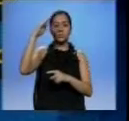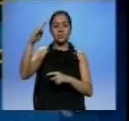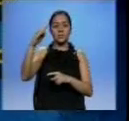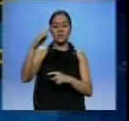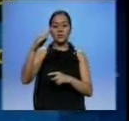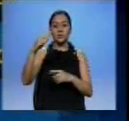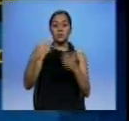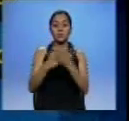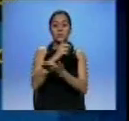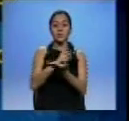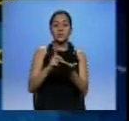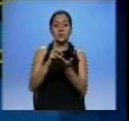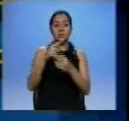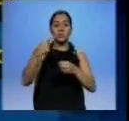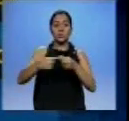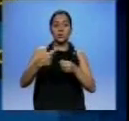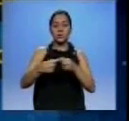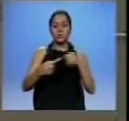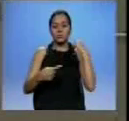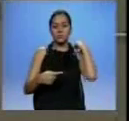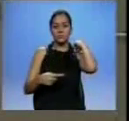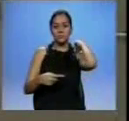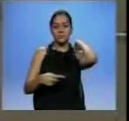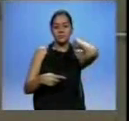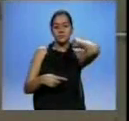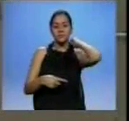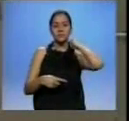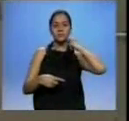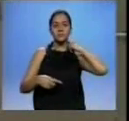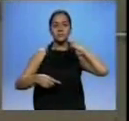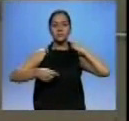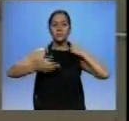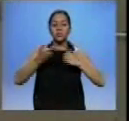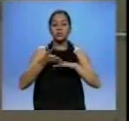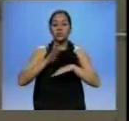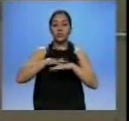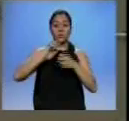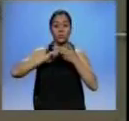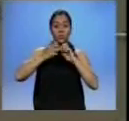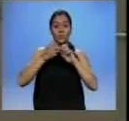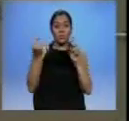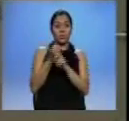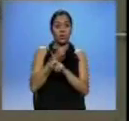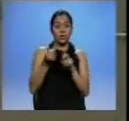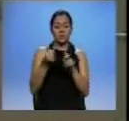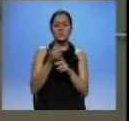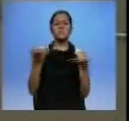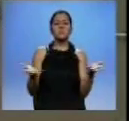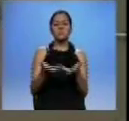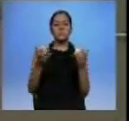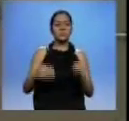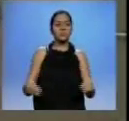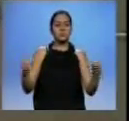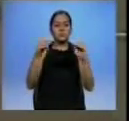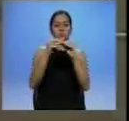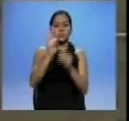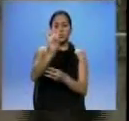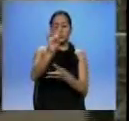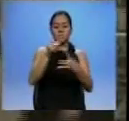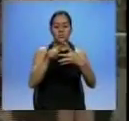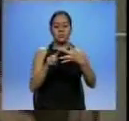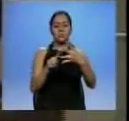comandante del distrito metropolitano de Quito. En términos de violencia se encuentra entre las principales, entre las cuatro